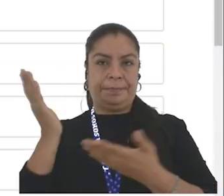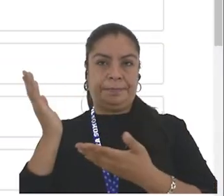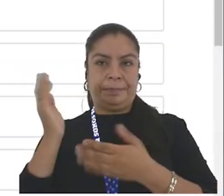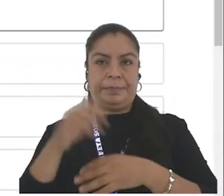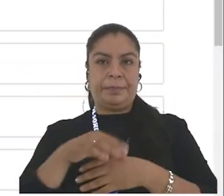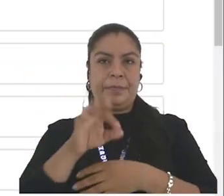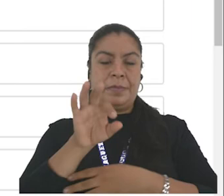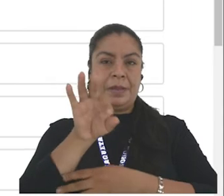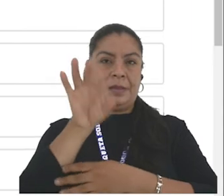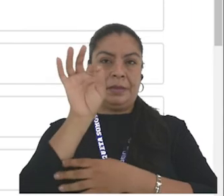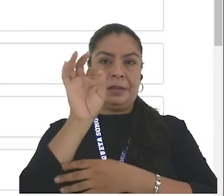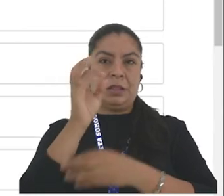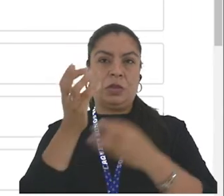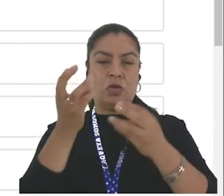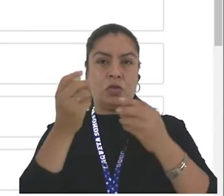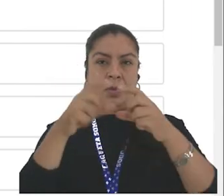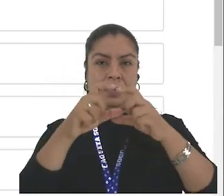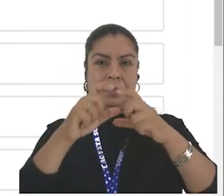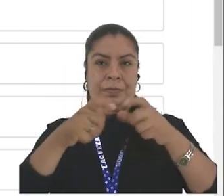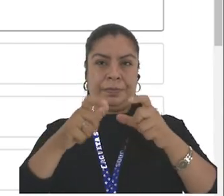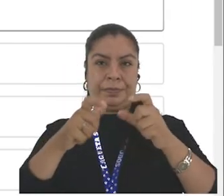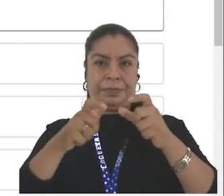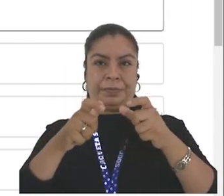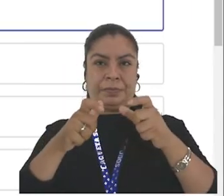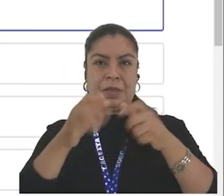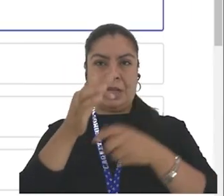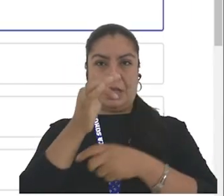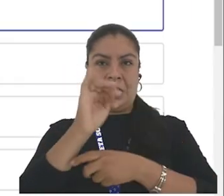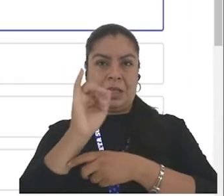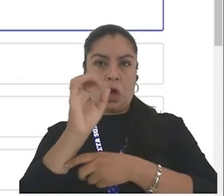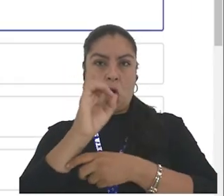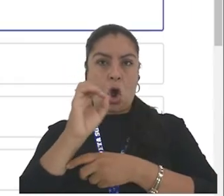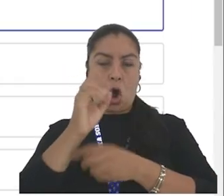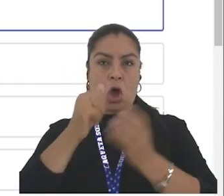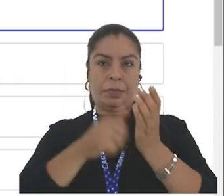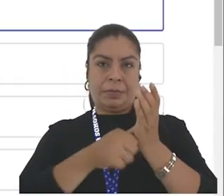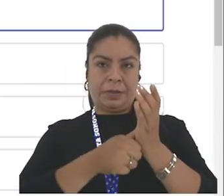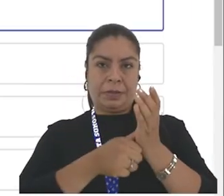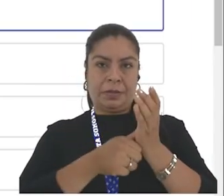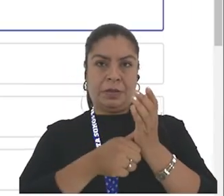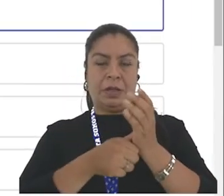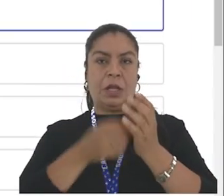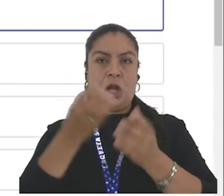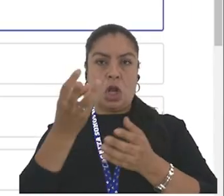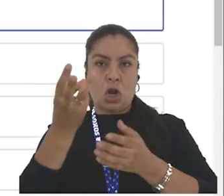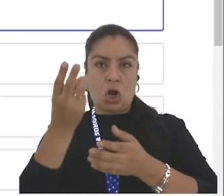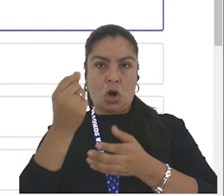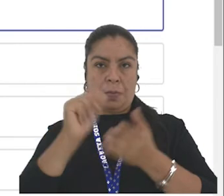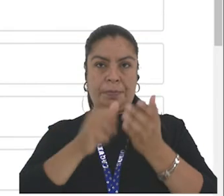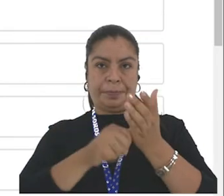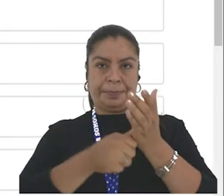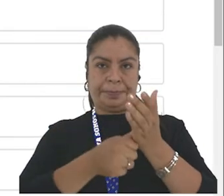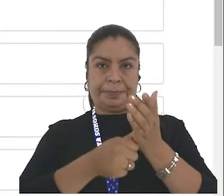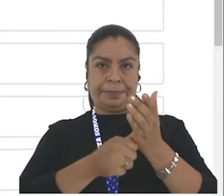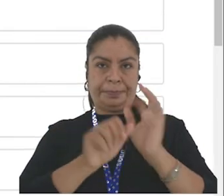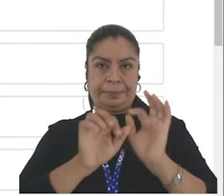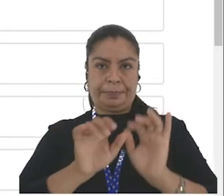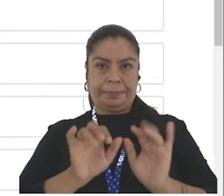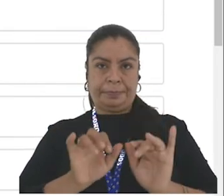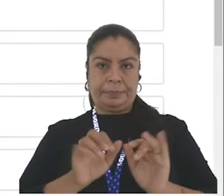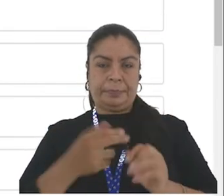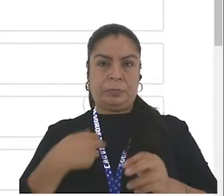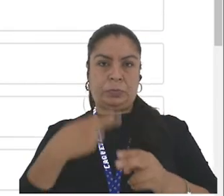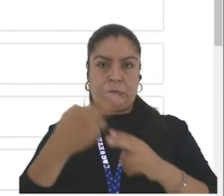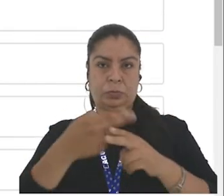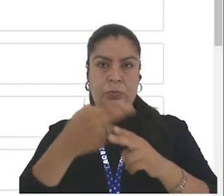Seleccionamos el tipo de documento, digitamos nuestro número de documento de identificación, nuestro